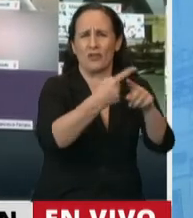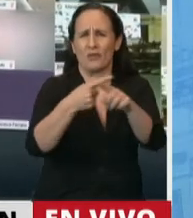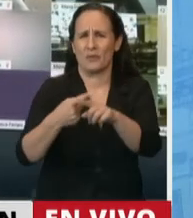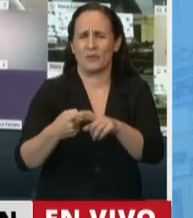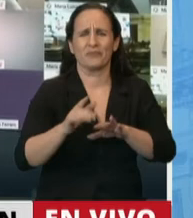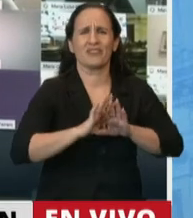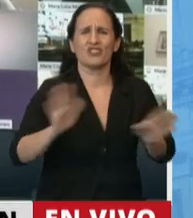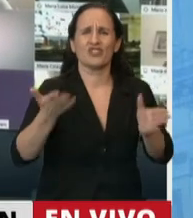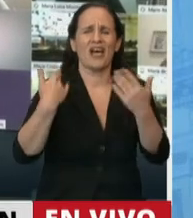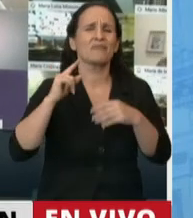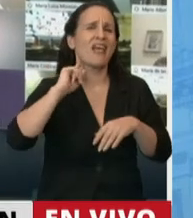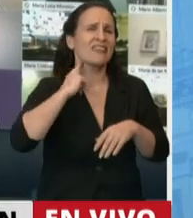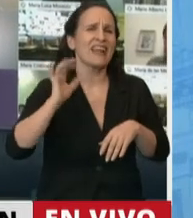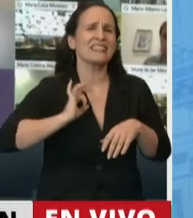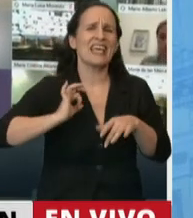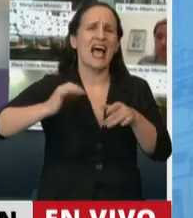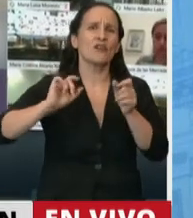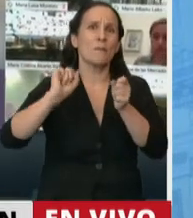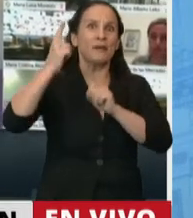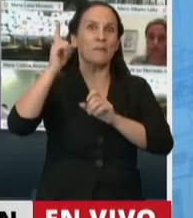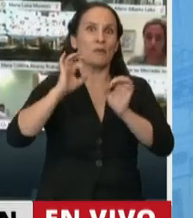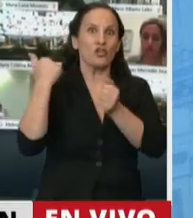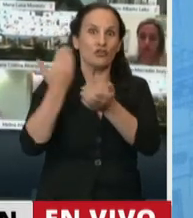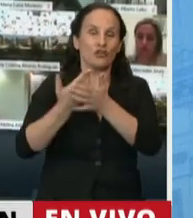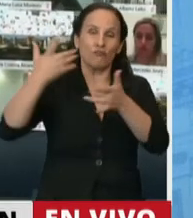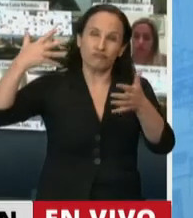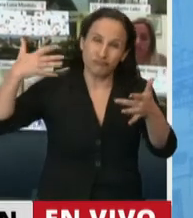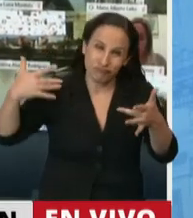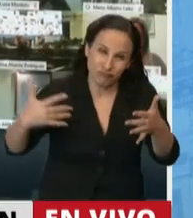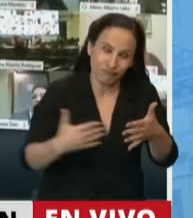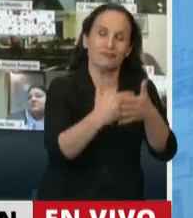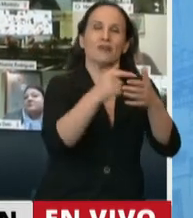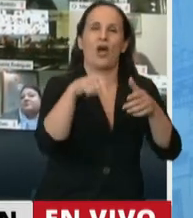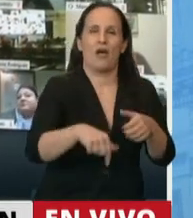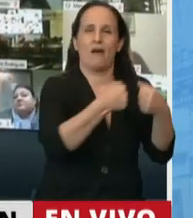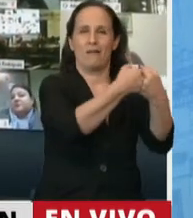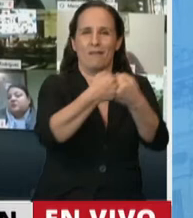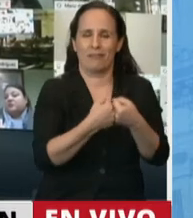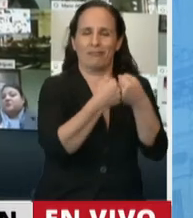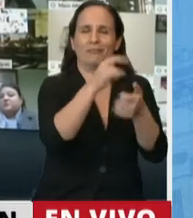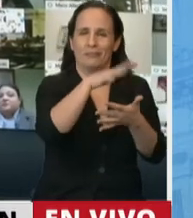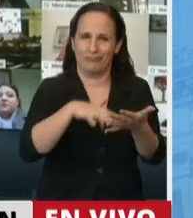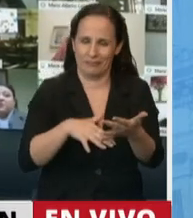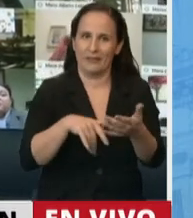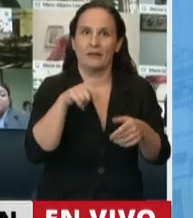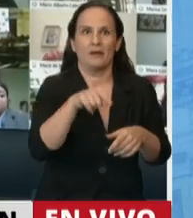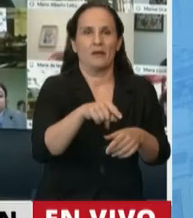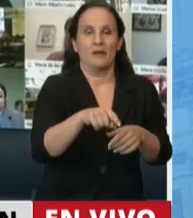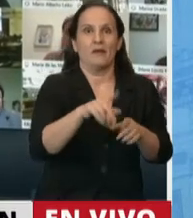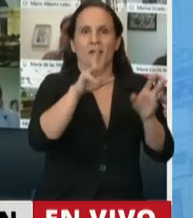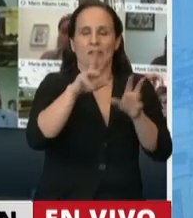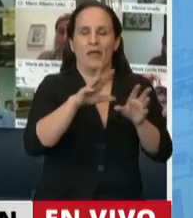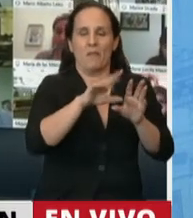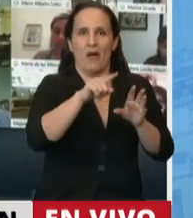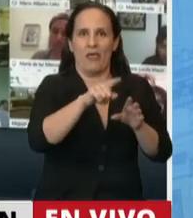años de la presentación del primer proyecto vinculado al teletrabajo. Sin duda se trata de un hito en el mundo del